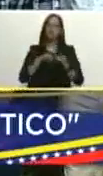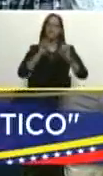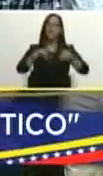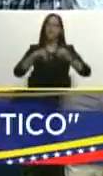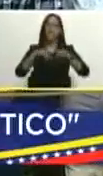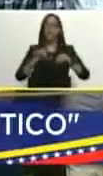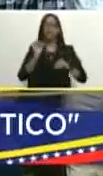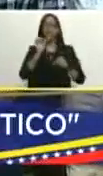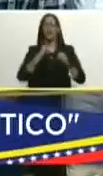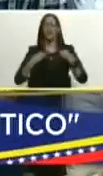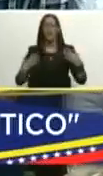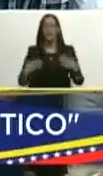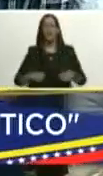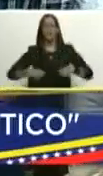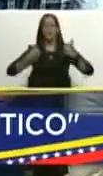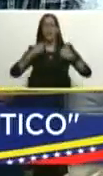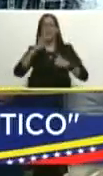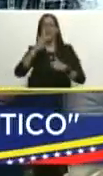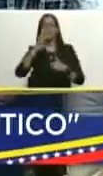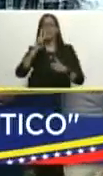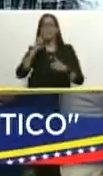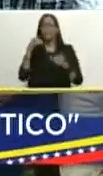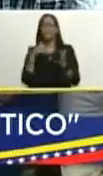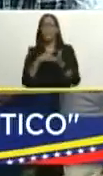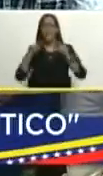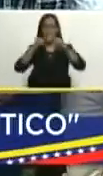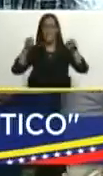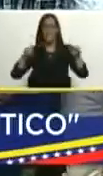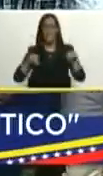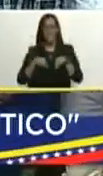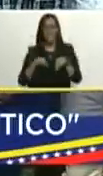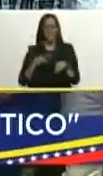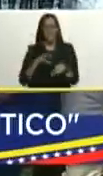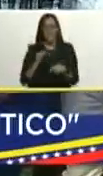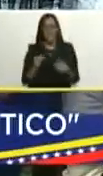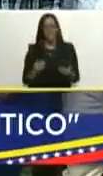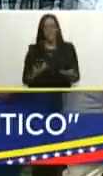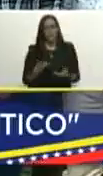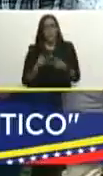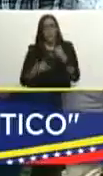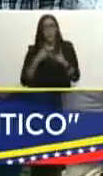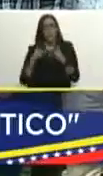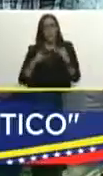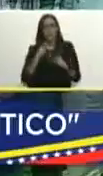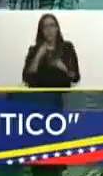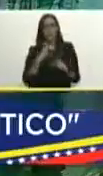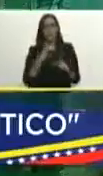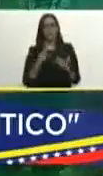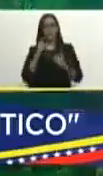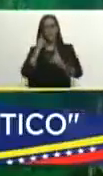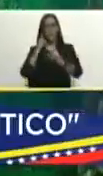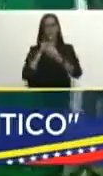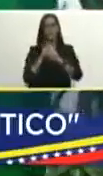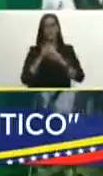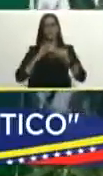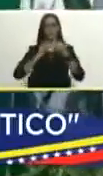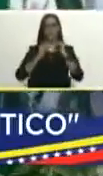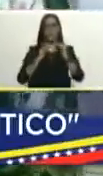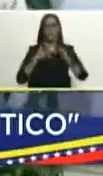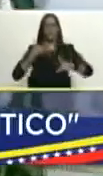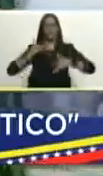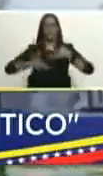más de 42 mil hectáreas eso no se logró en bonanza eso es producto de lo que usted acaba de decir de una convicción de una moral de un